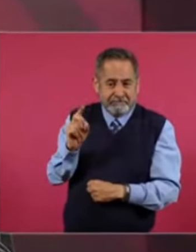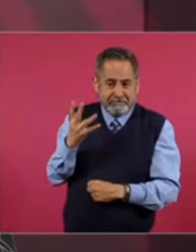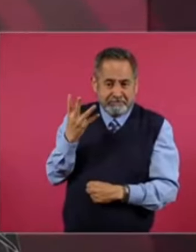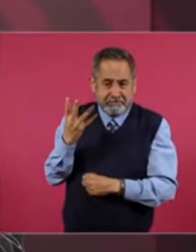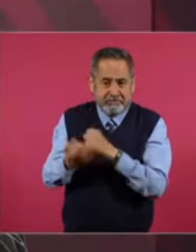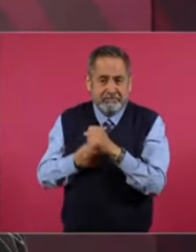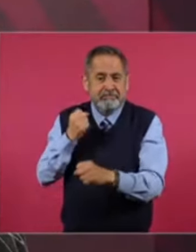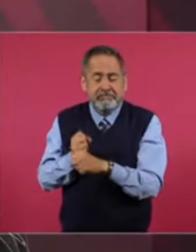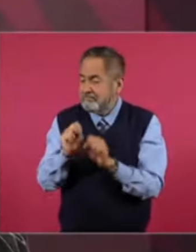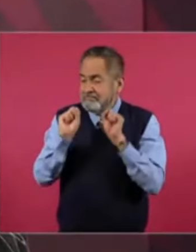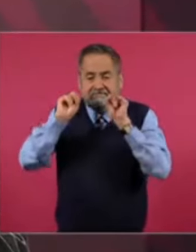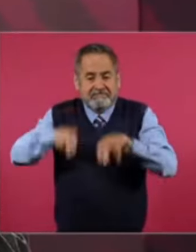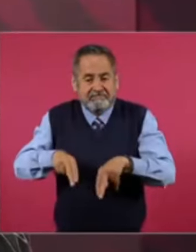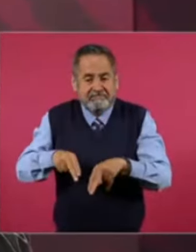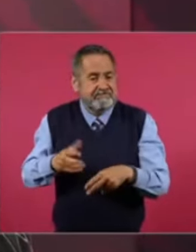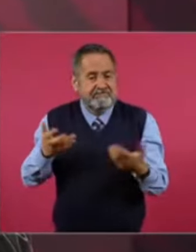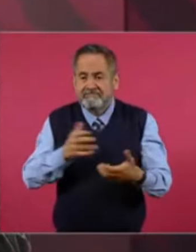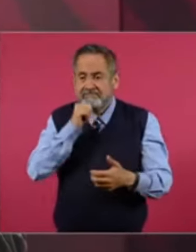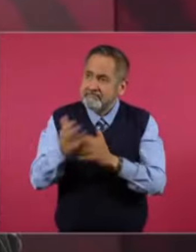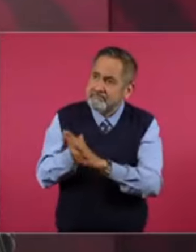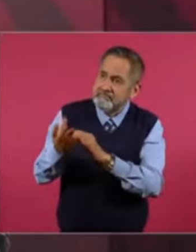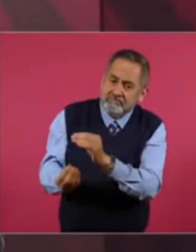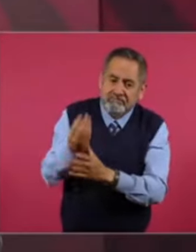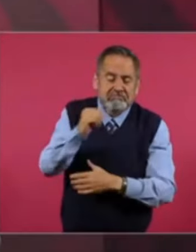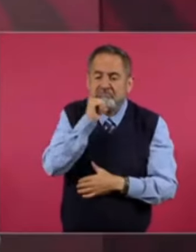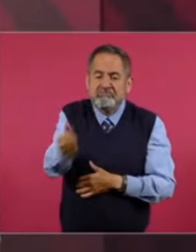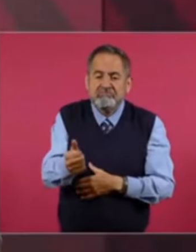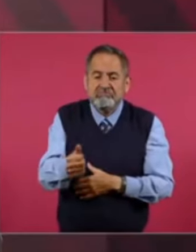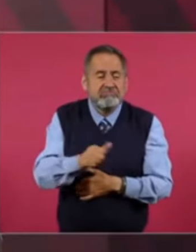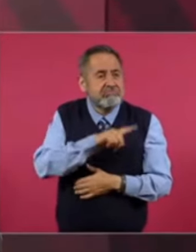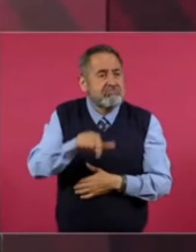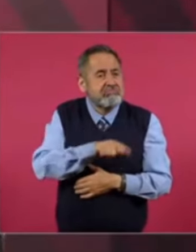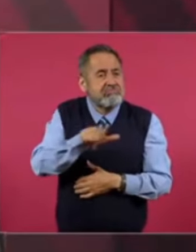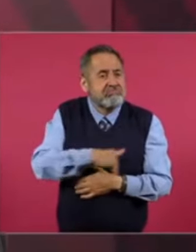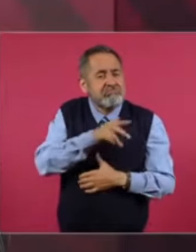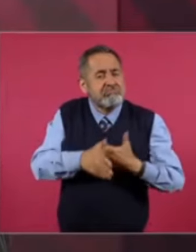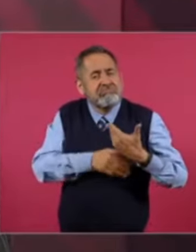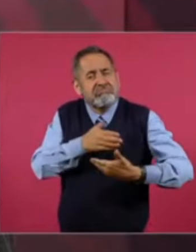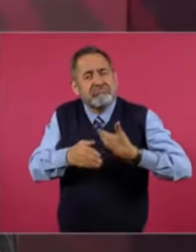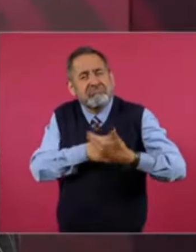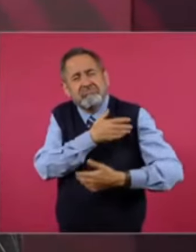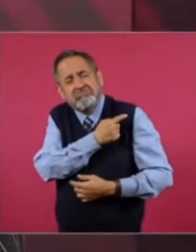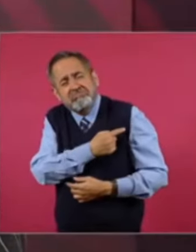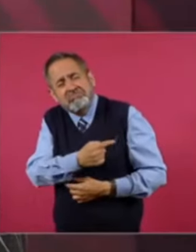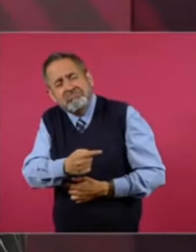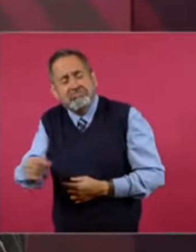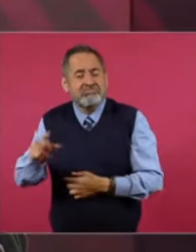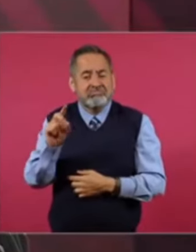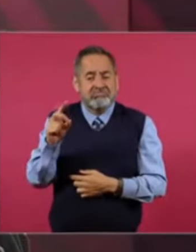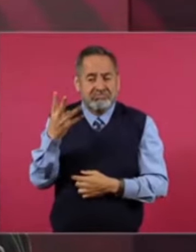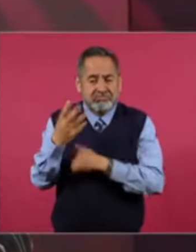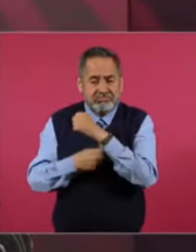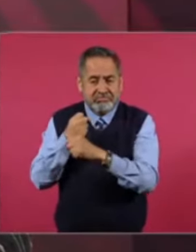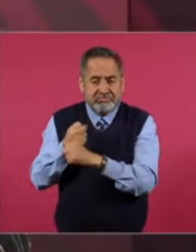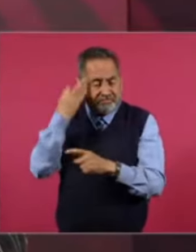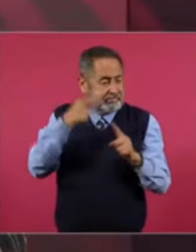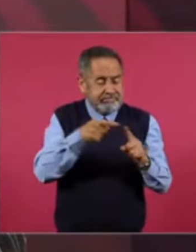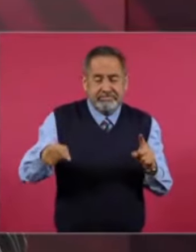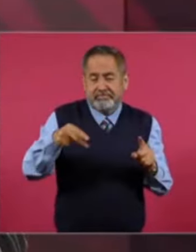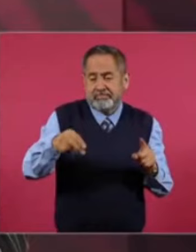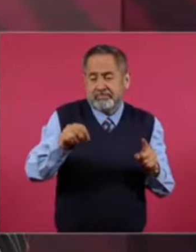Sin que se hiciera. Una nueva refinería. En el país. Todo el periodo. Neoliberal.